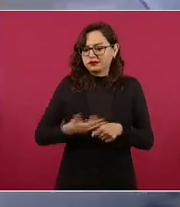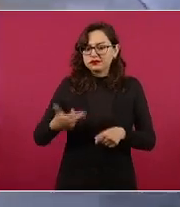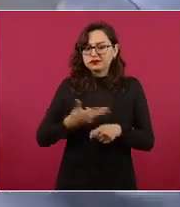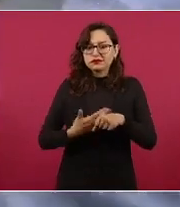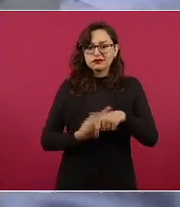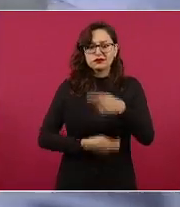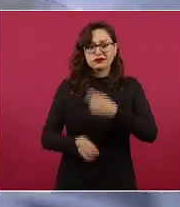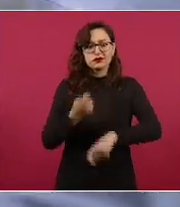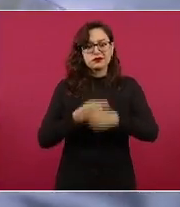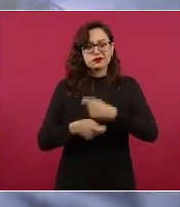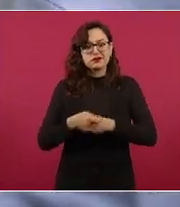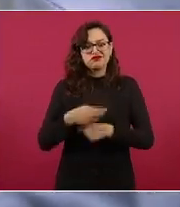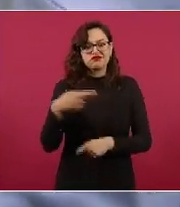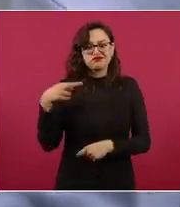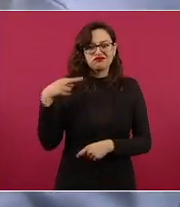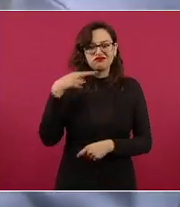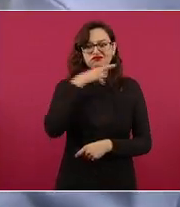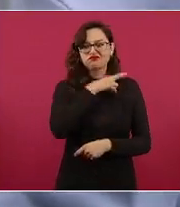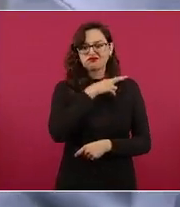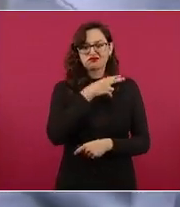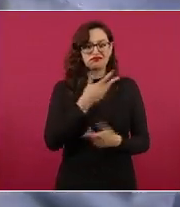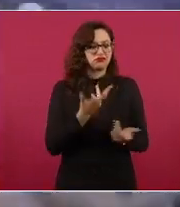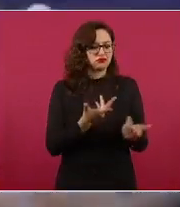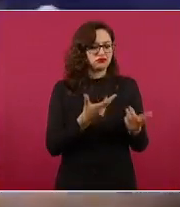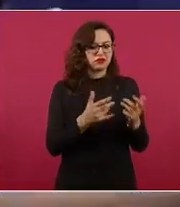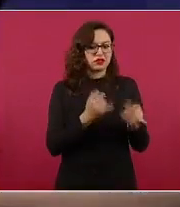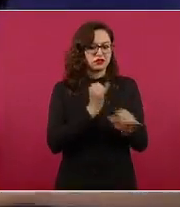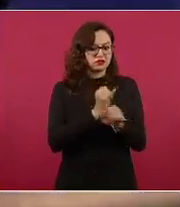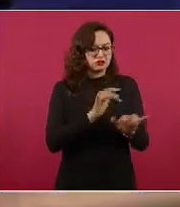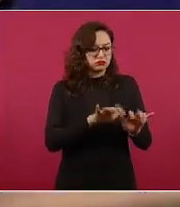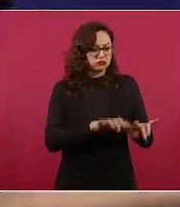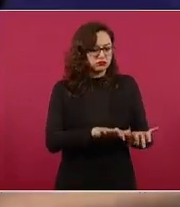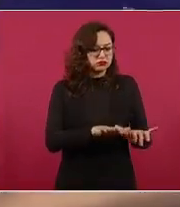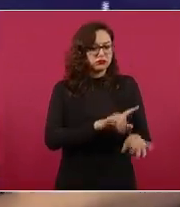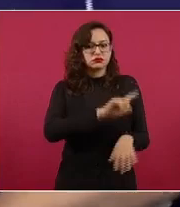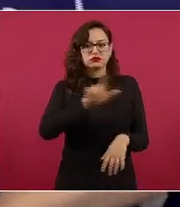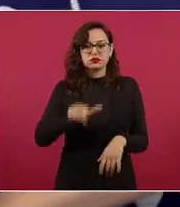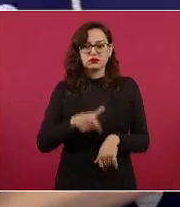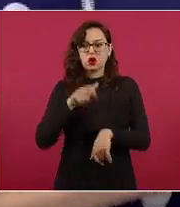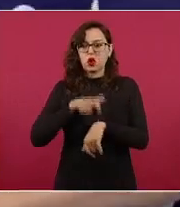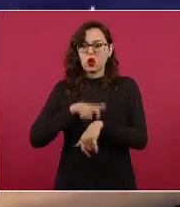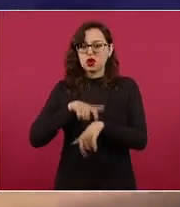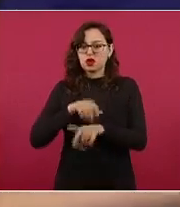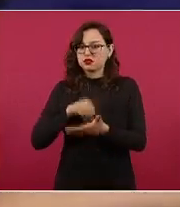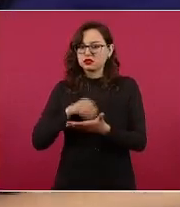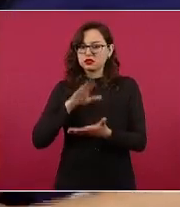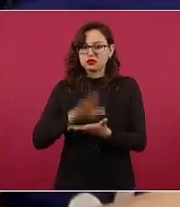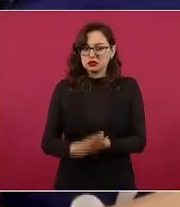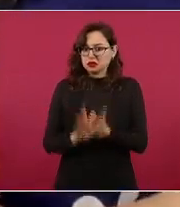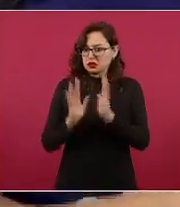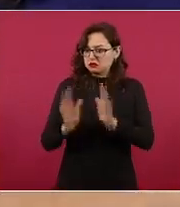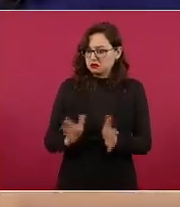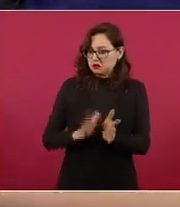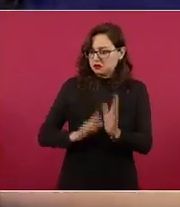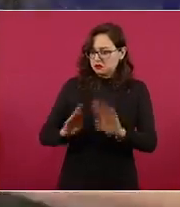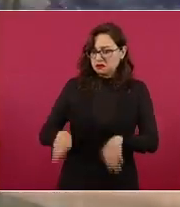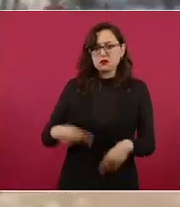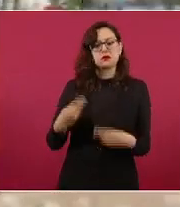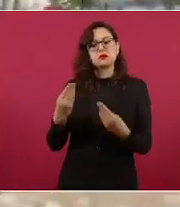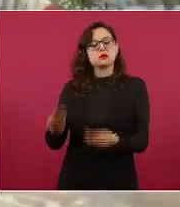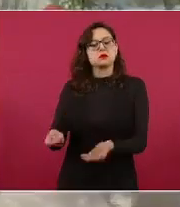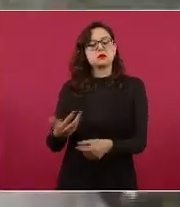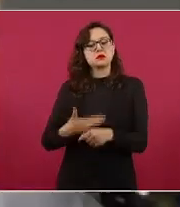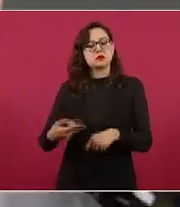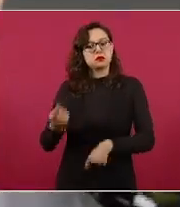inscribirnos en la plataforma y llegar aquí con un horario ya establecido también se agilizó el